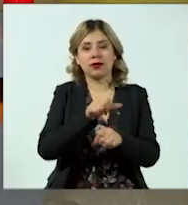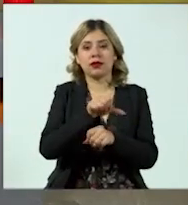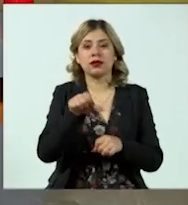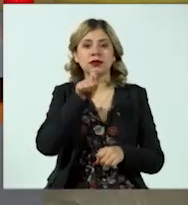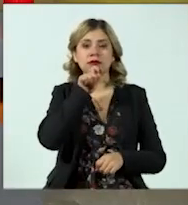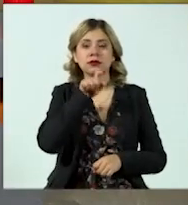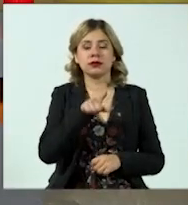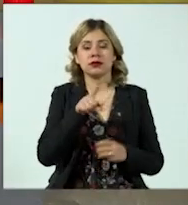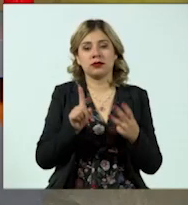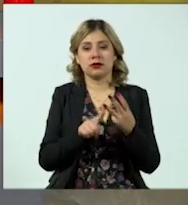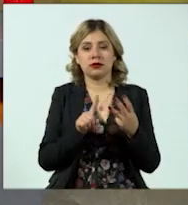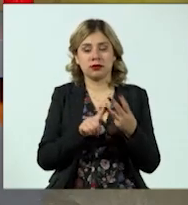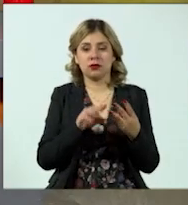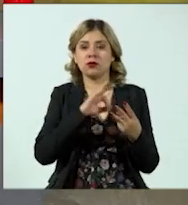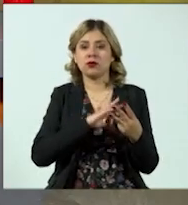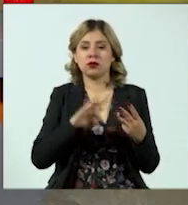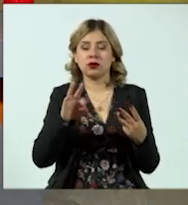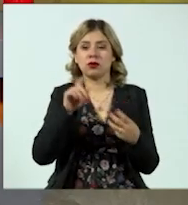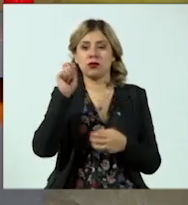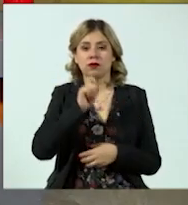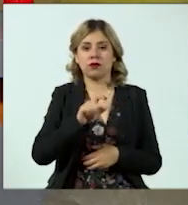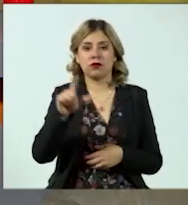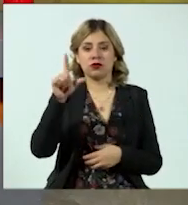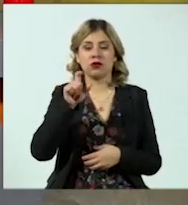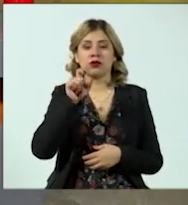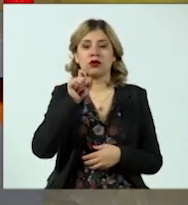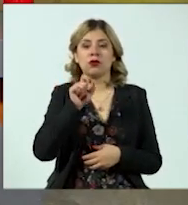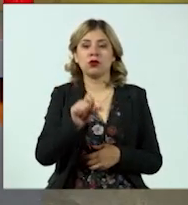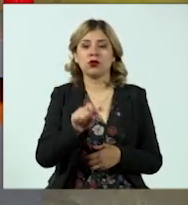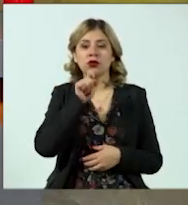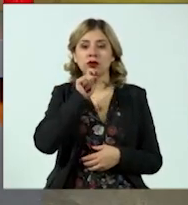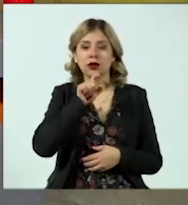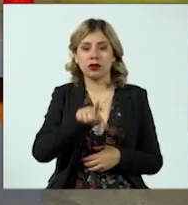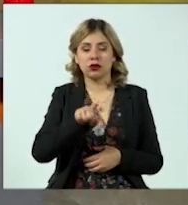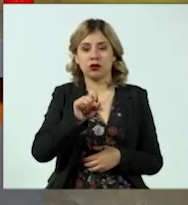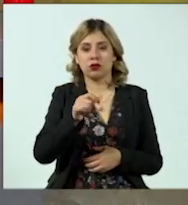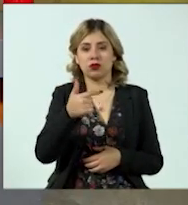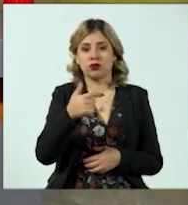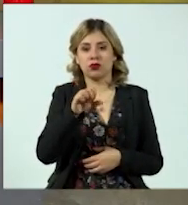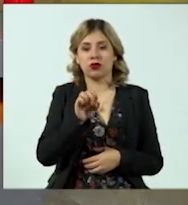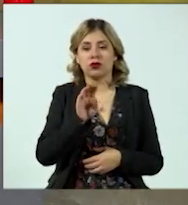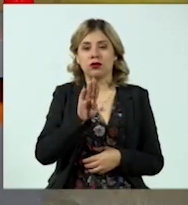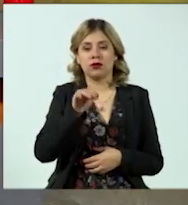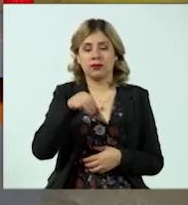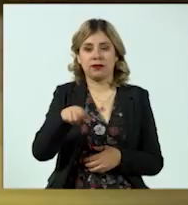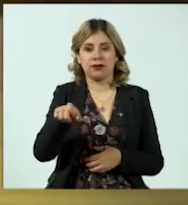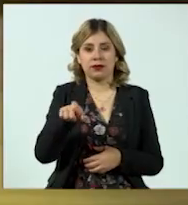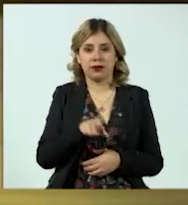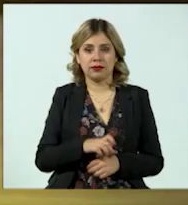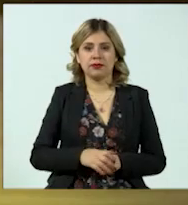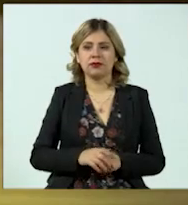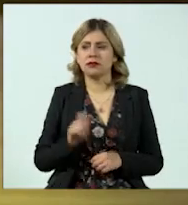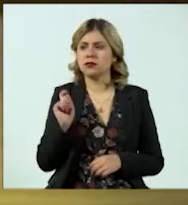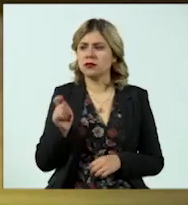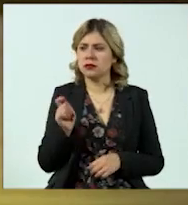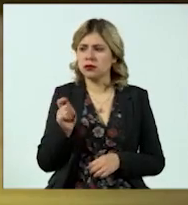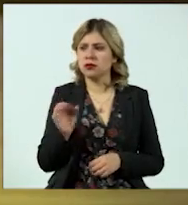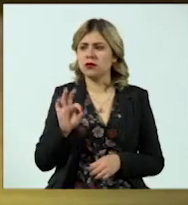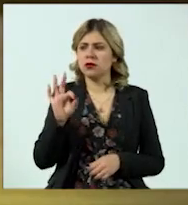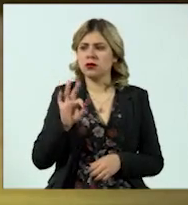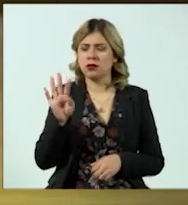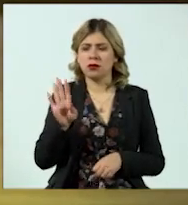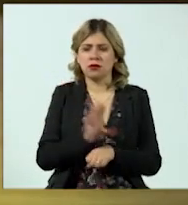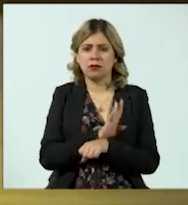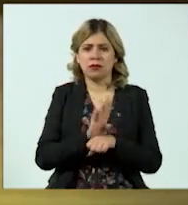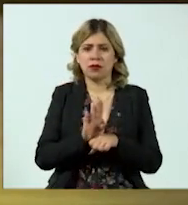una tercera opción es en profesiones.jalisco.gov.mx. ¿Qué porcentaje de las becas